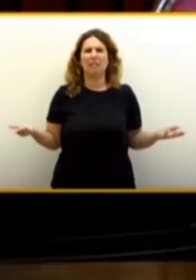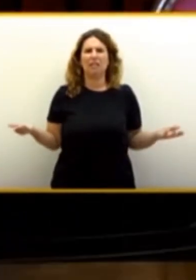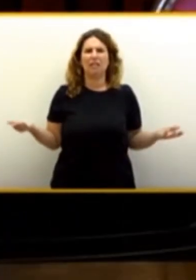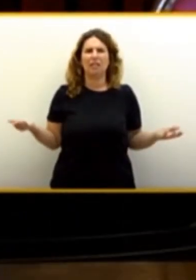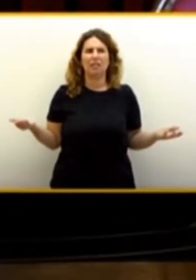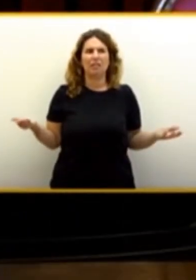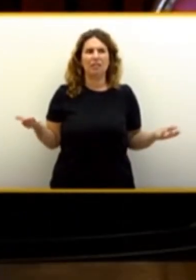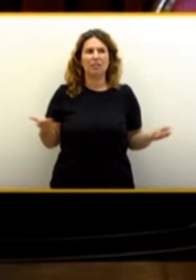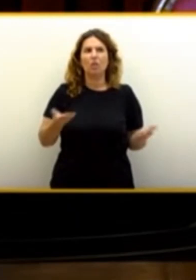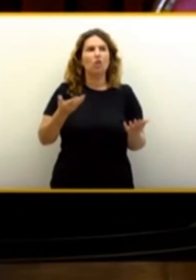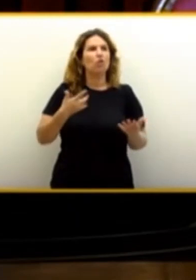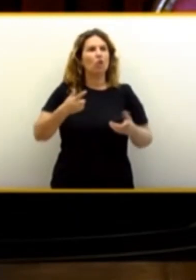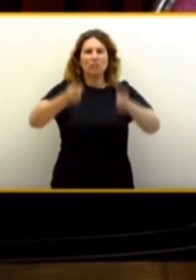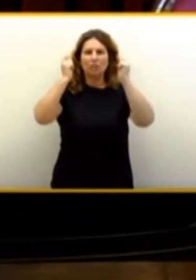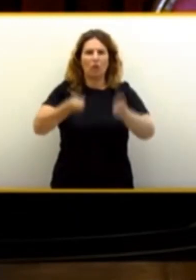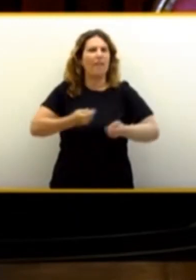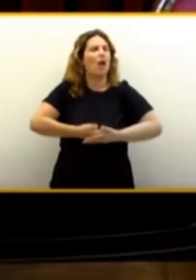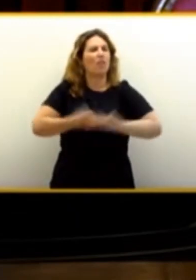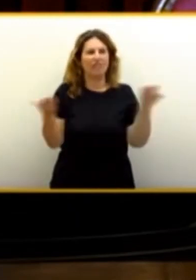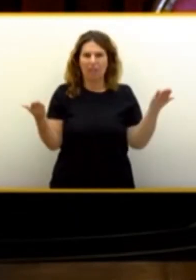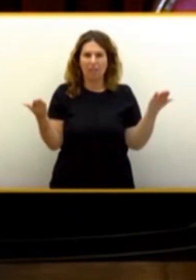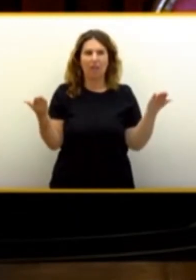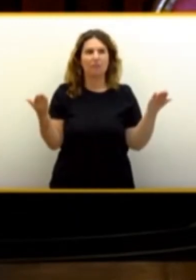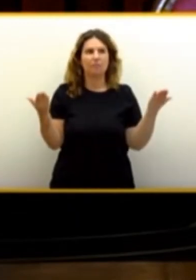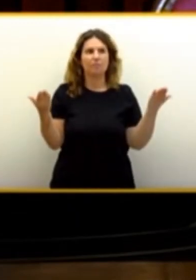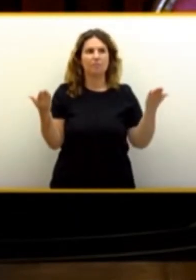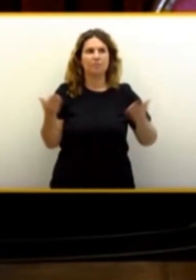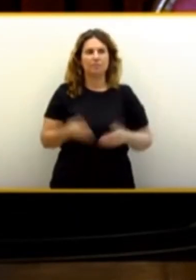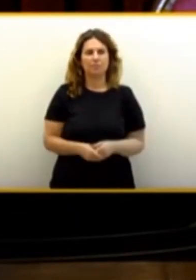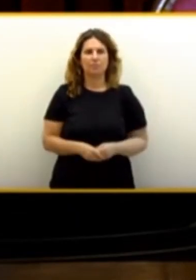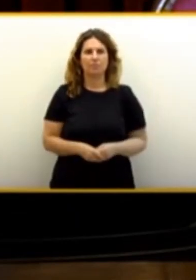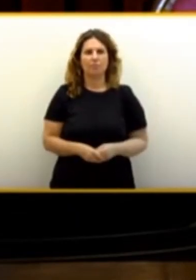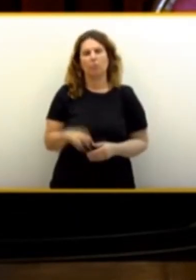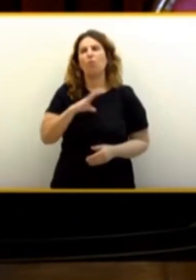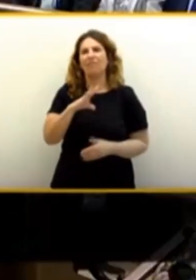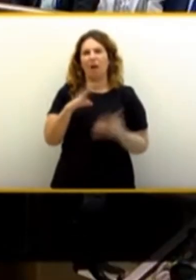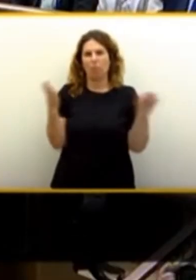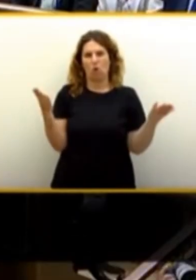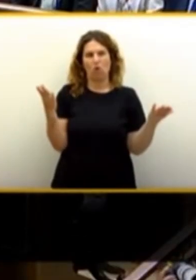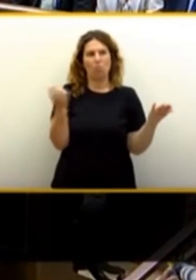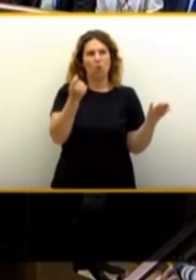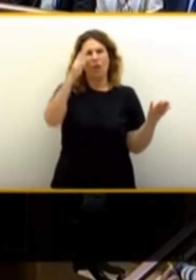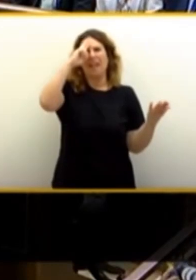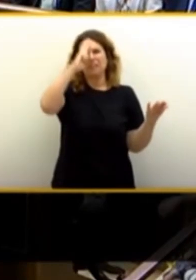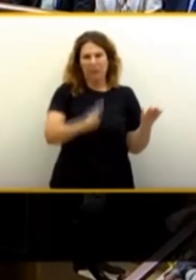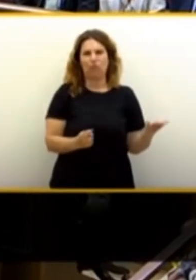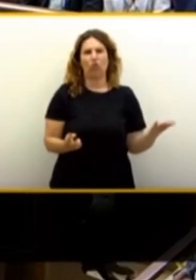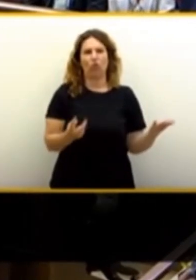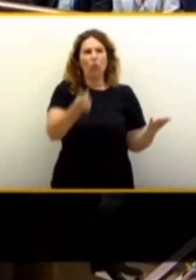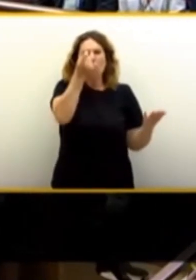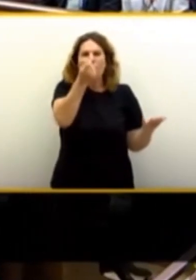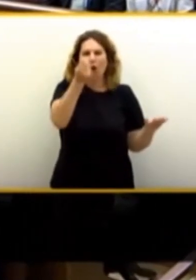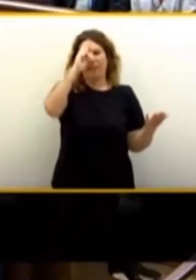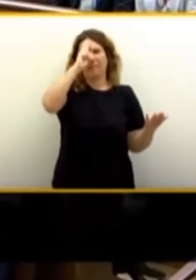Al no haberse otorgado la confianza, por favor, un poco de respeto. Un poco de